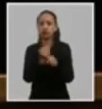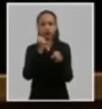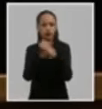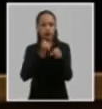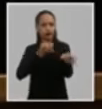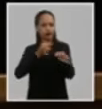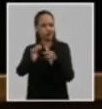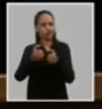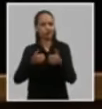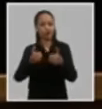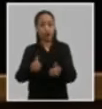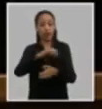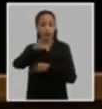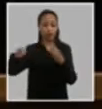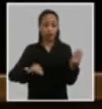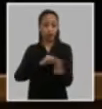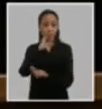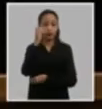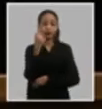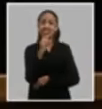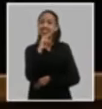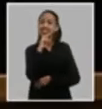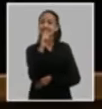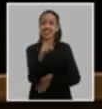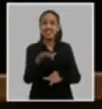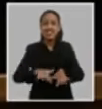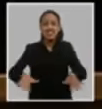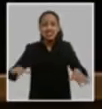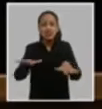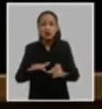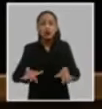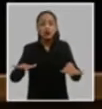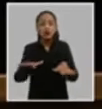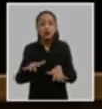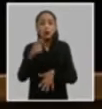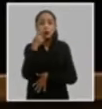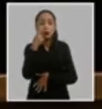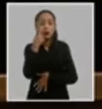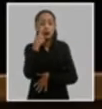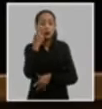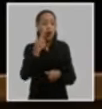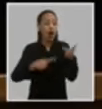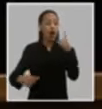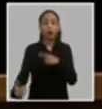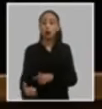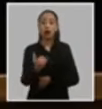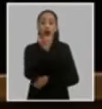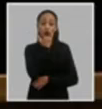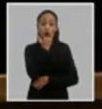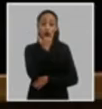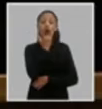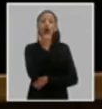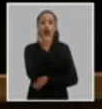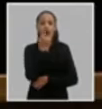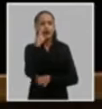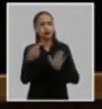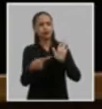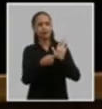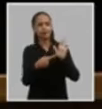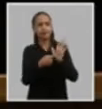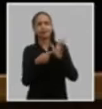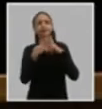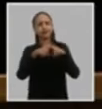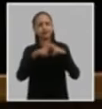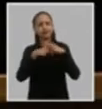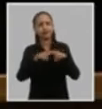implantación bajo difíciles condiciones ajustando insuficiencias de su diseño y las que se han presentado en su